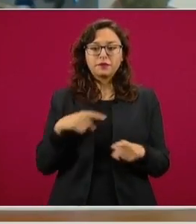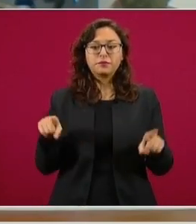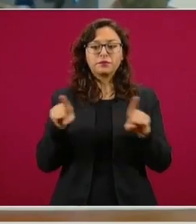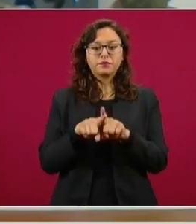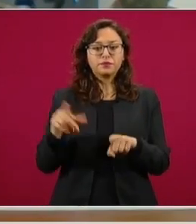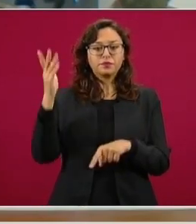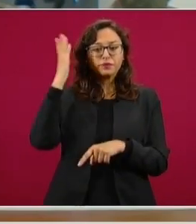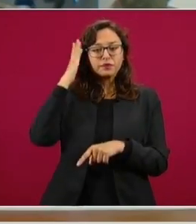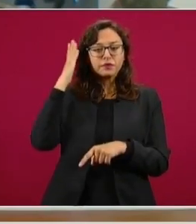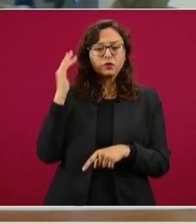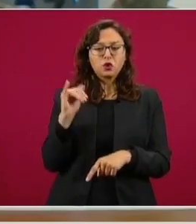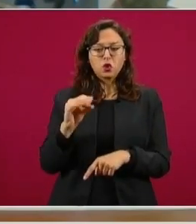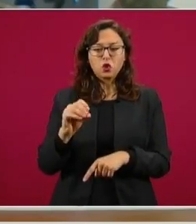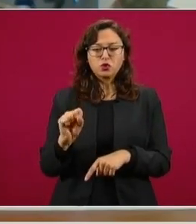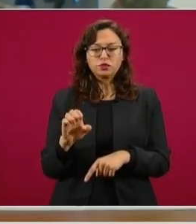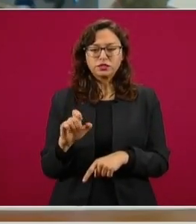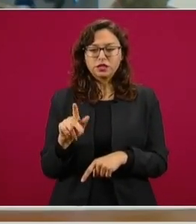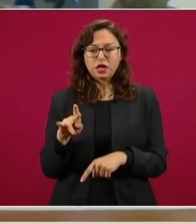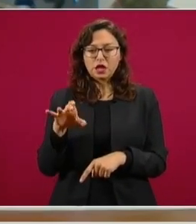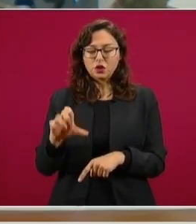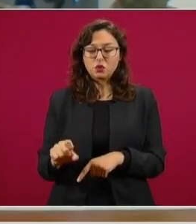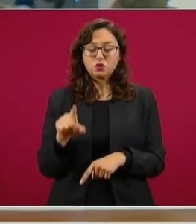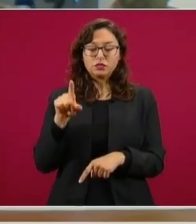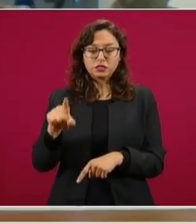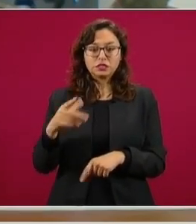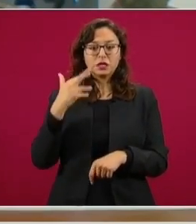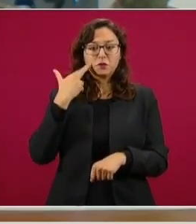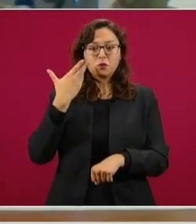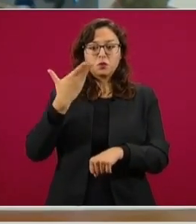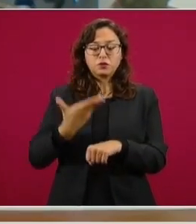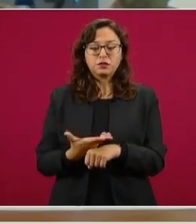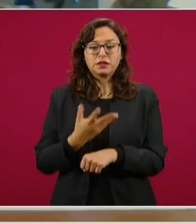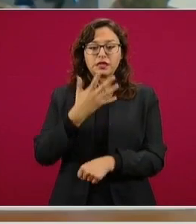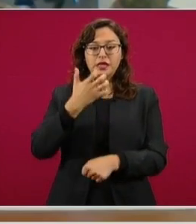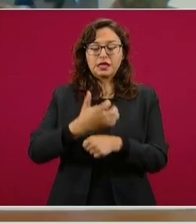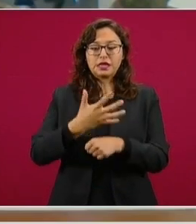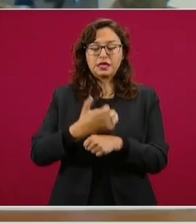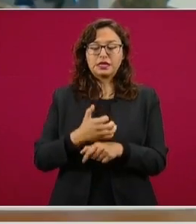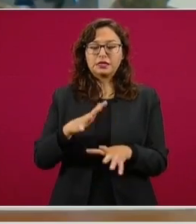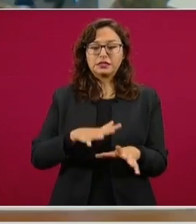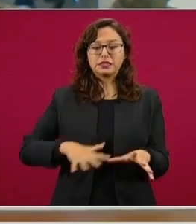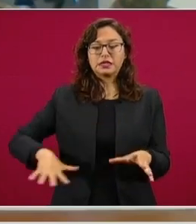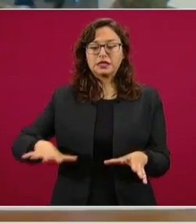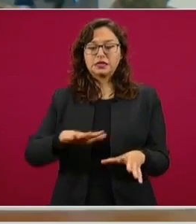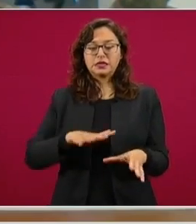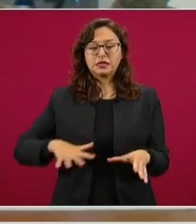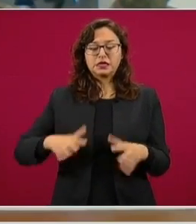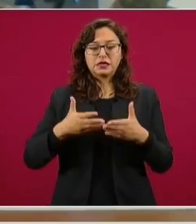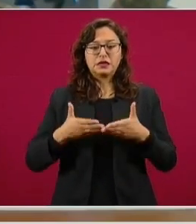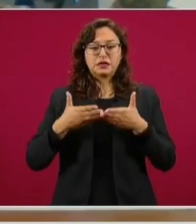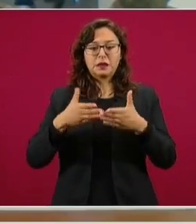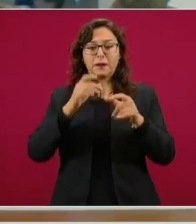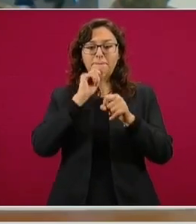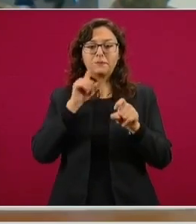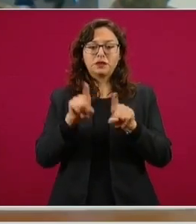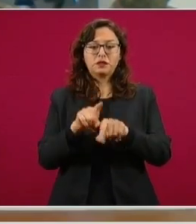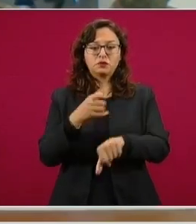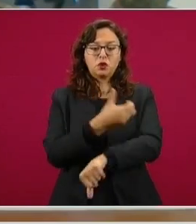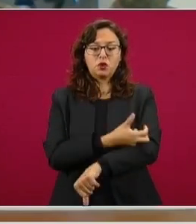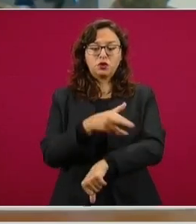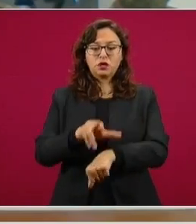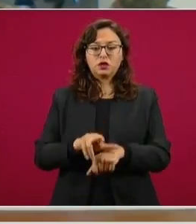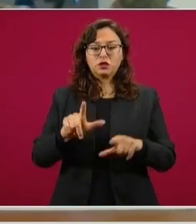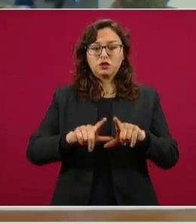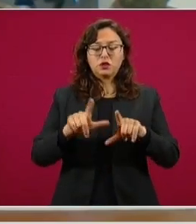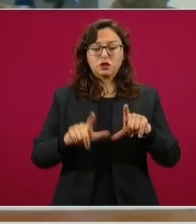José Luis Vergara Ibarra, comandante de la quinta región naval, y desde luego la coordinadora nacional de protección